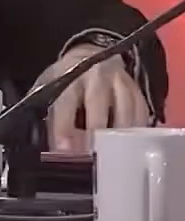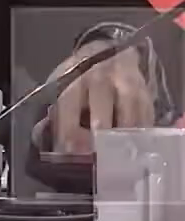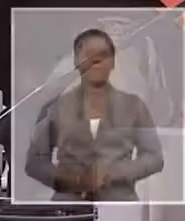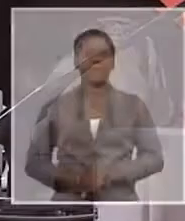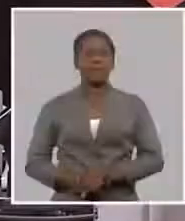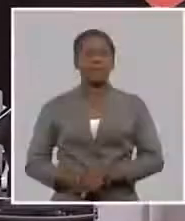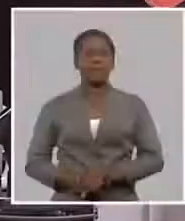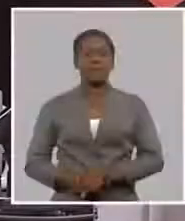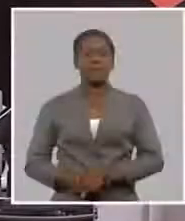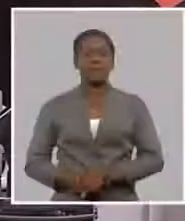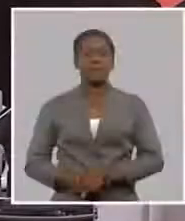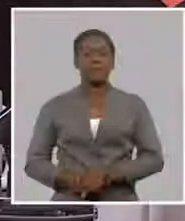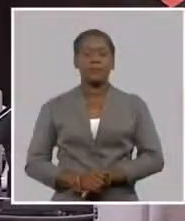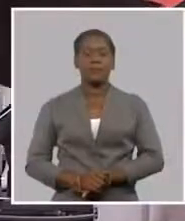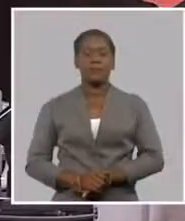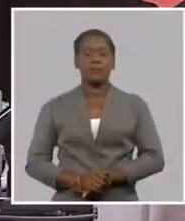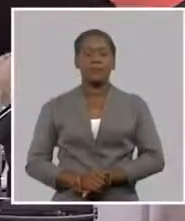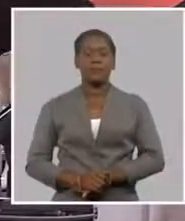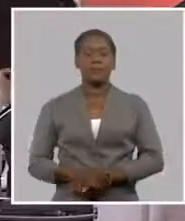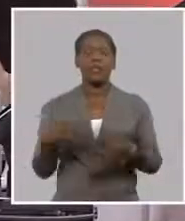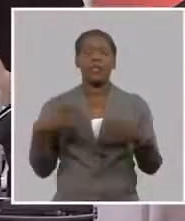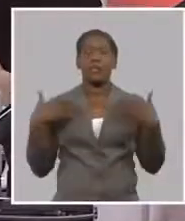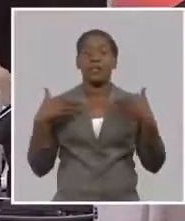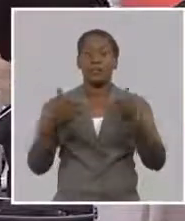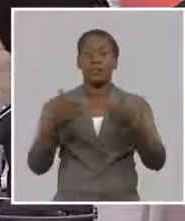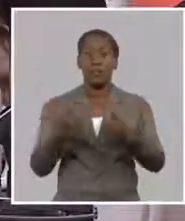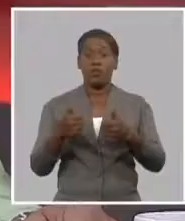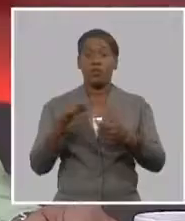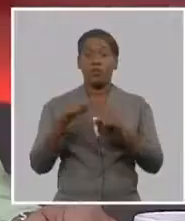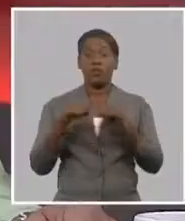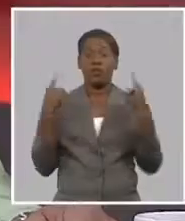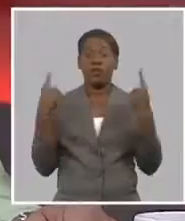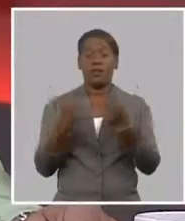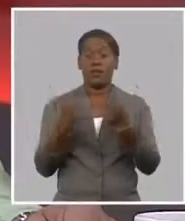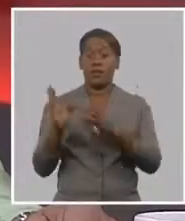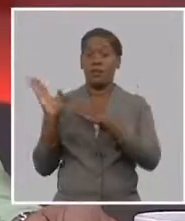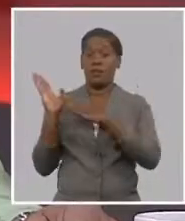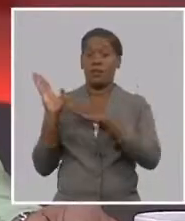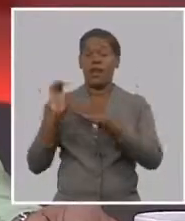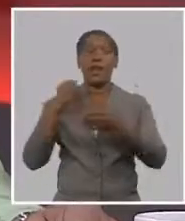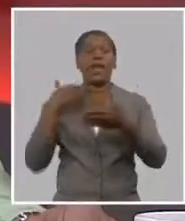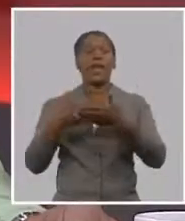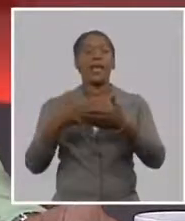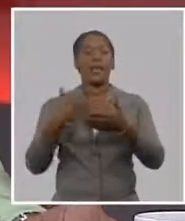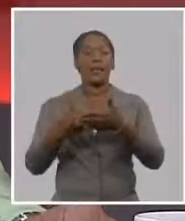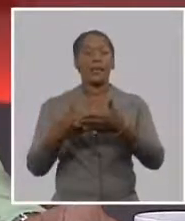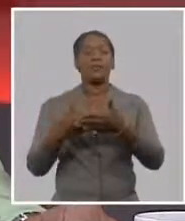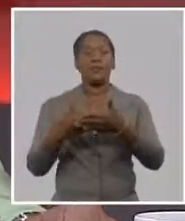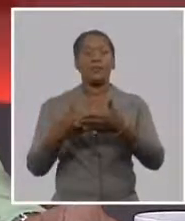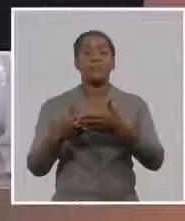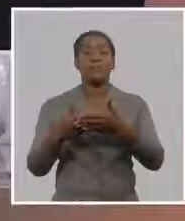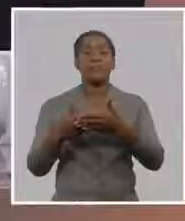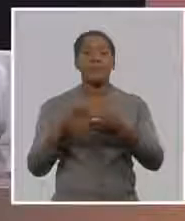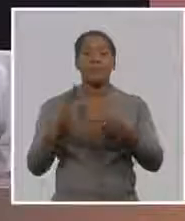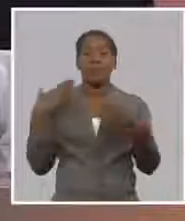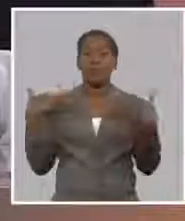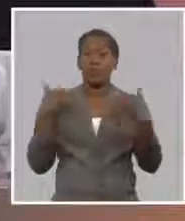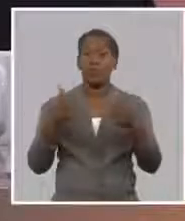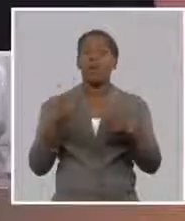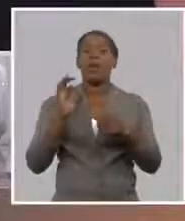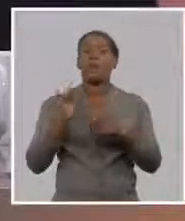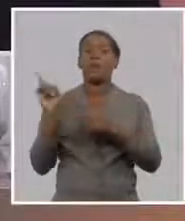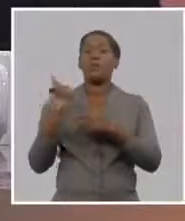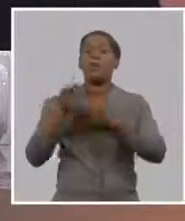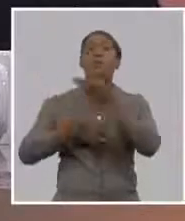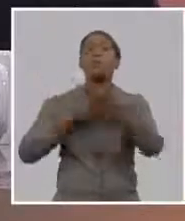bueno el director general de la empresa de seguros nacionales el compañero Fermín Mesa García está con nosotros esta tarde y me gustaría Fermín que